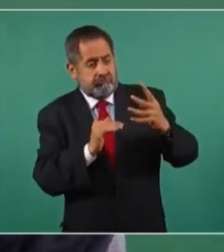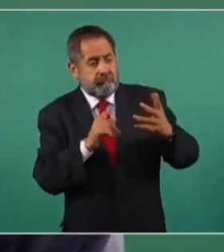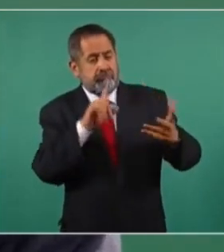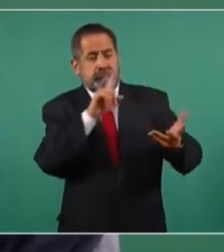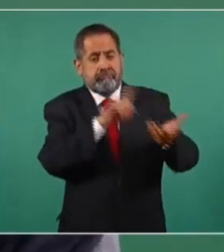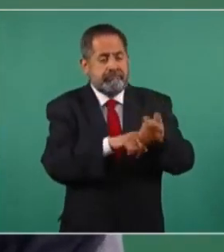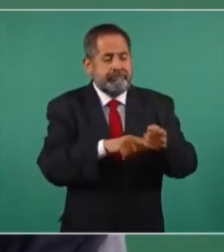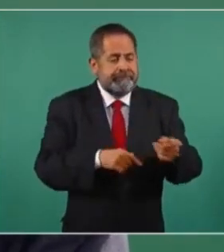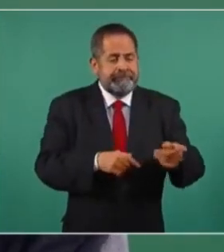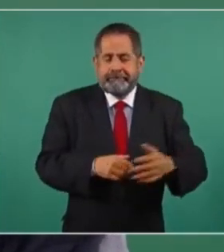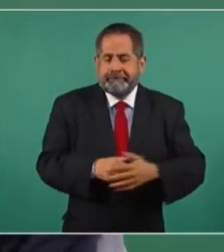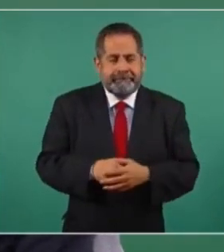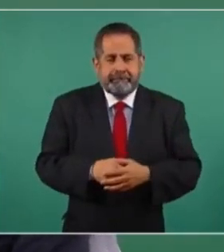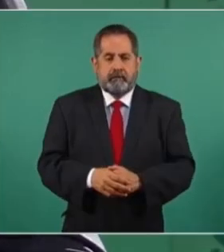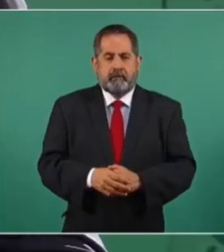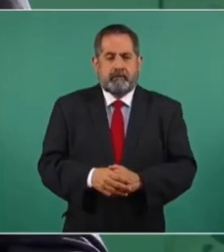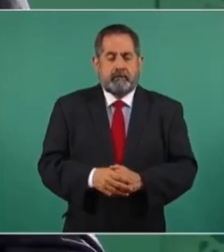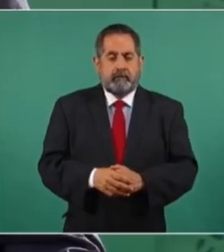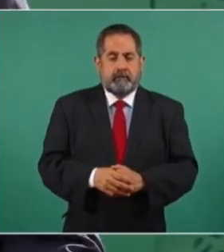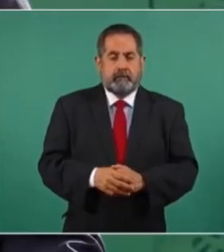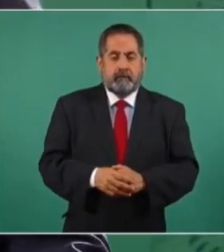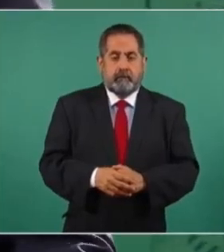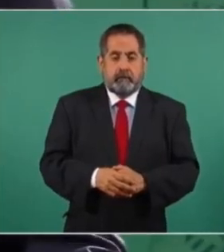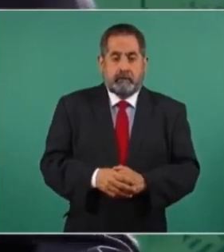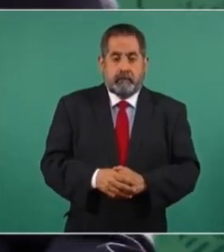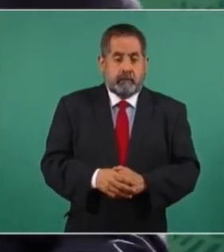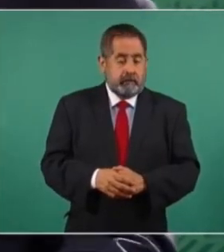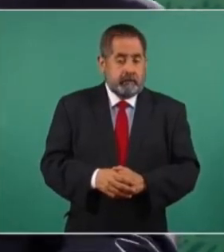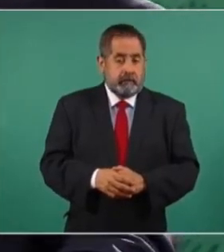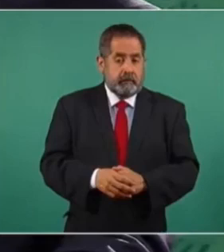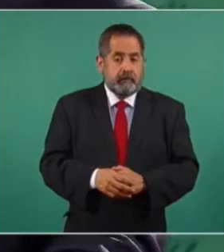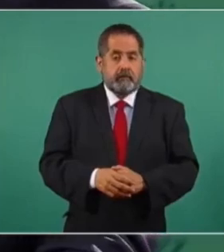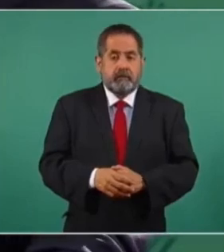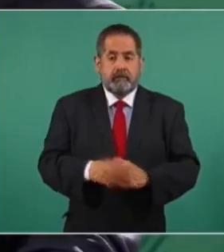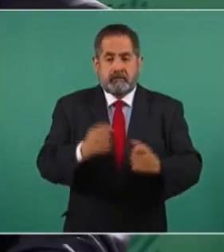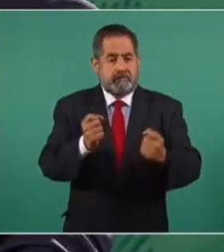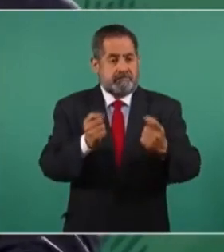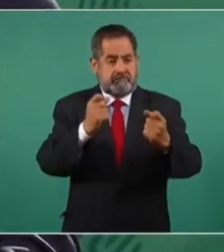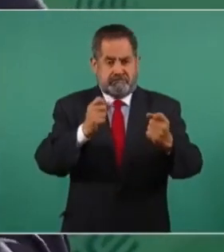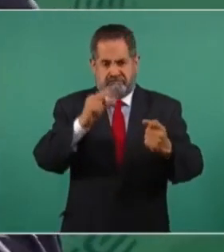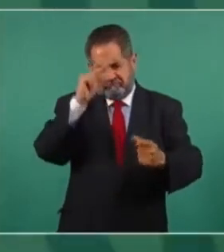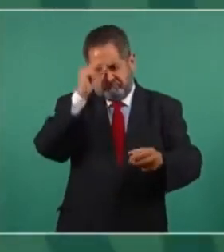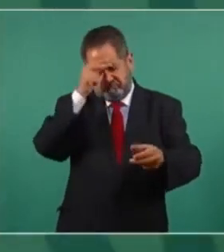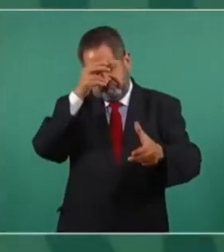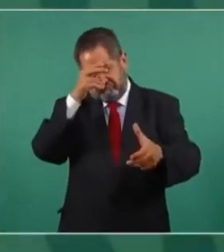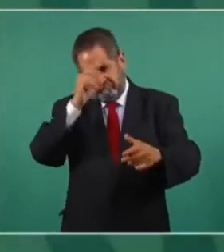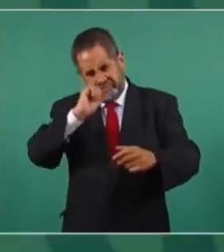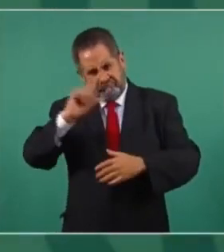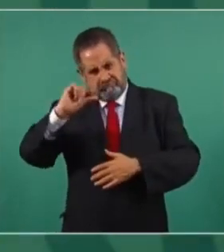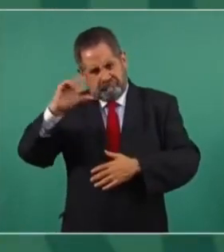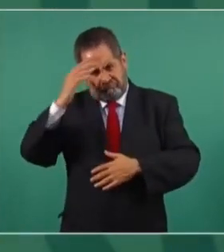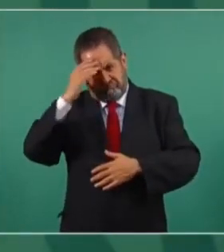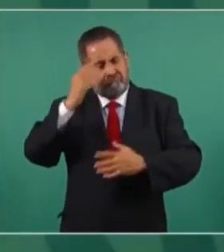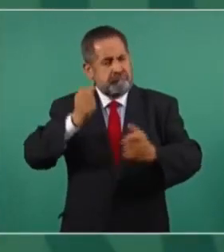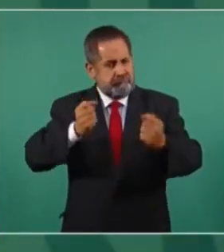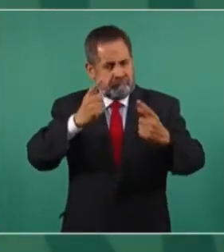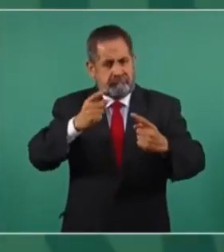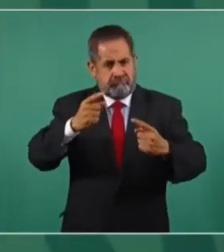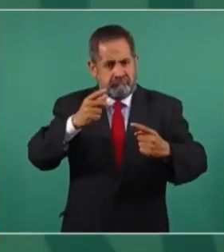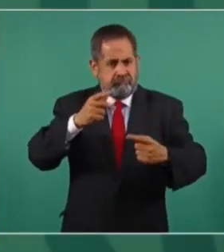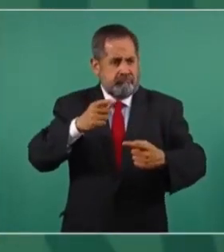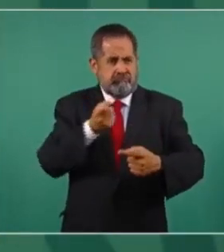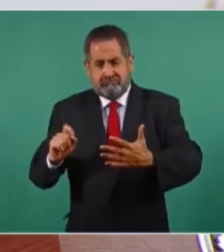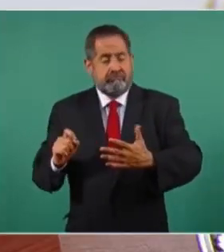susceptibles a la manipulación. Hay eminencias, grandes